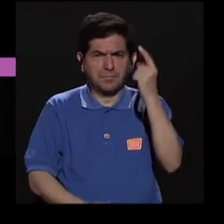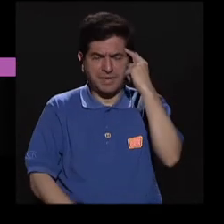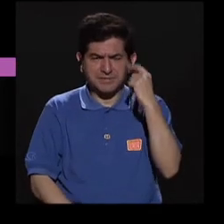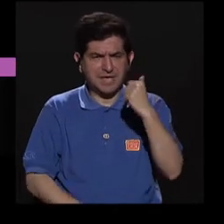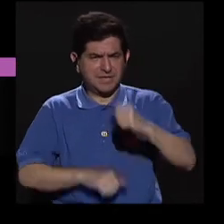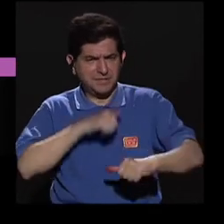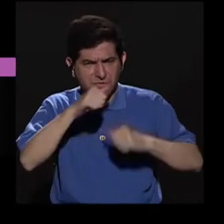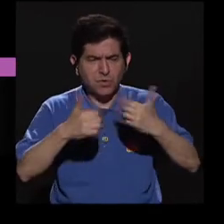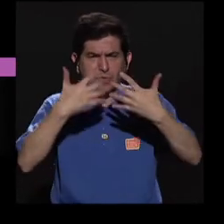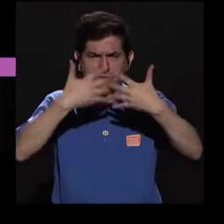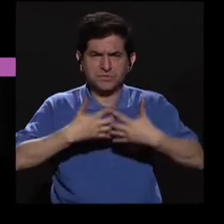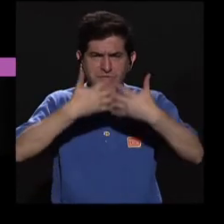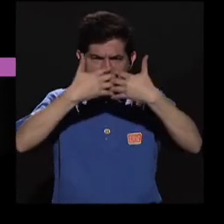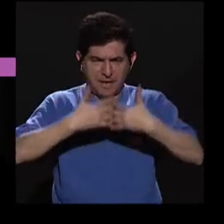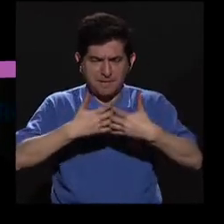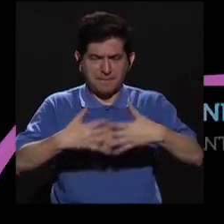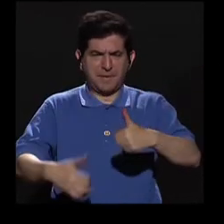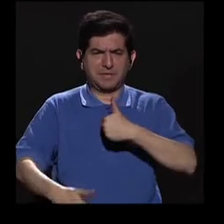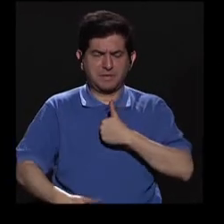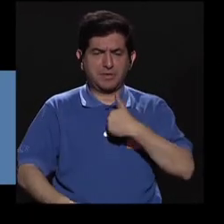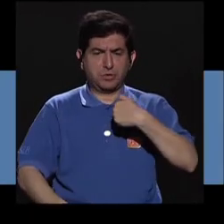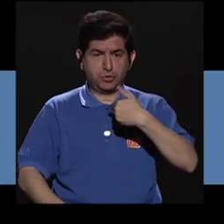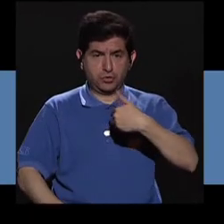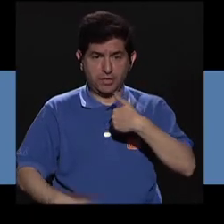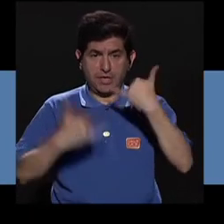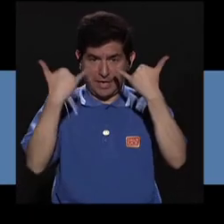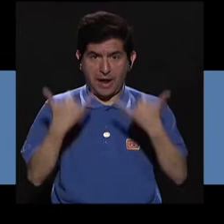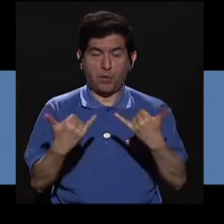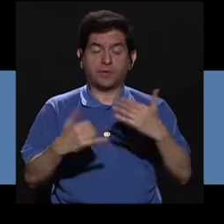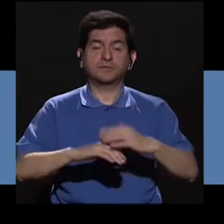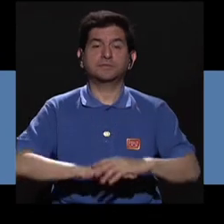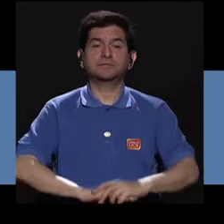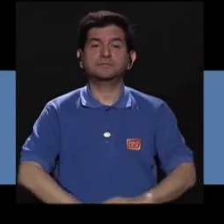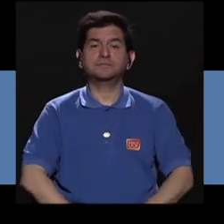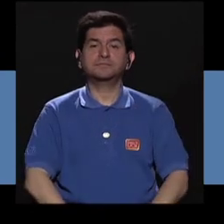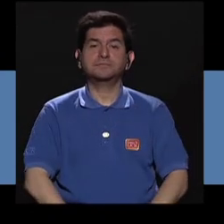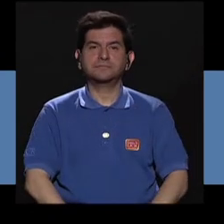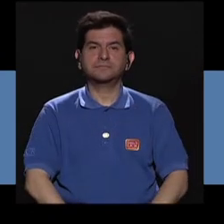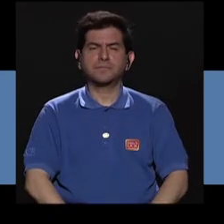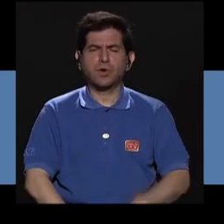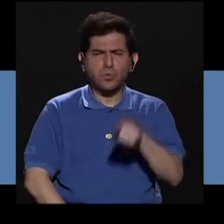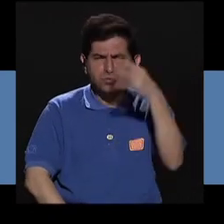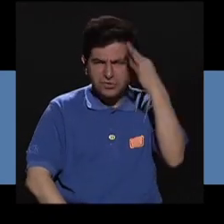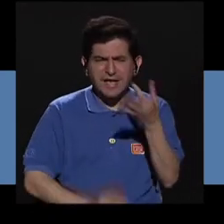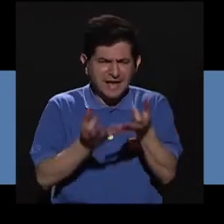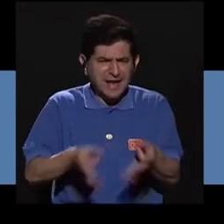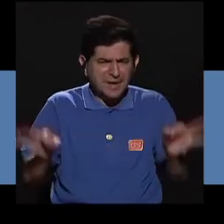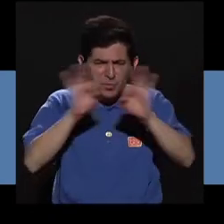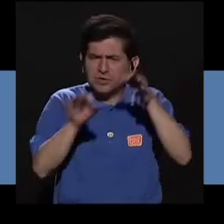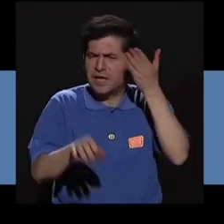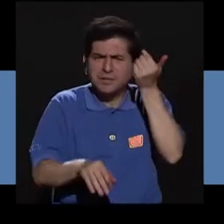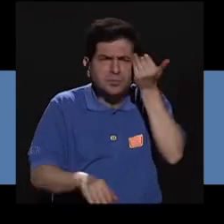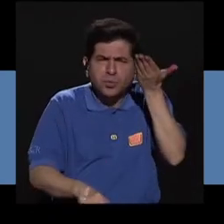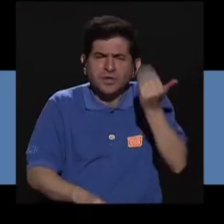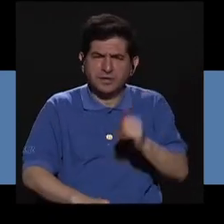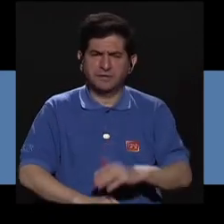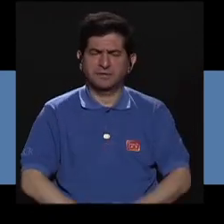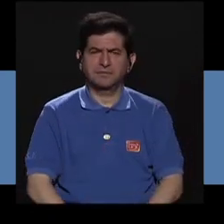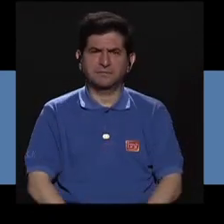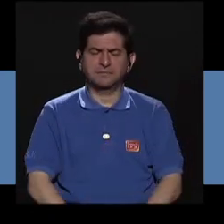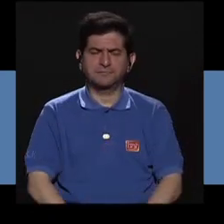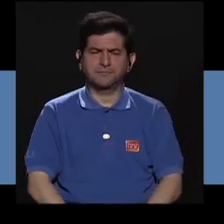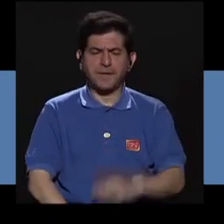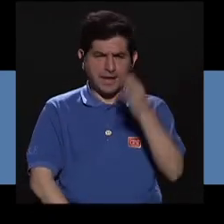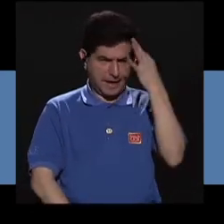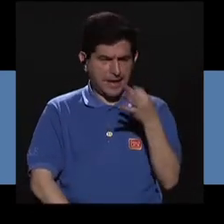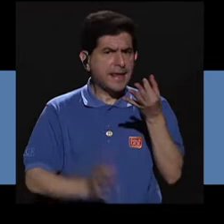provechosos para el emprendimiento que yo tengo en este momento. ¿Por qué lo considera importante?